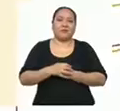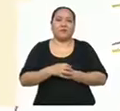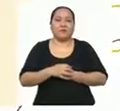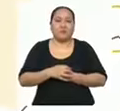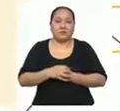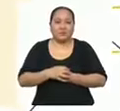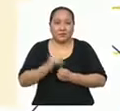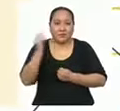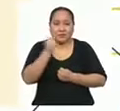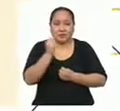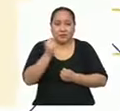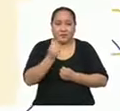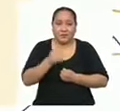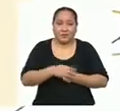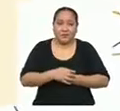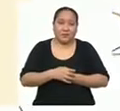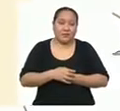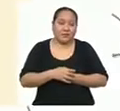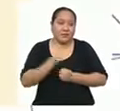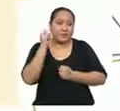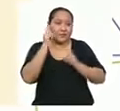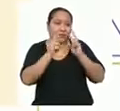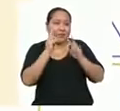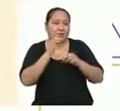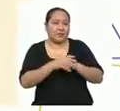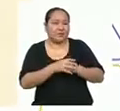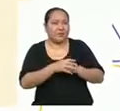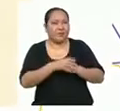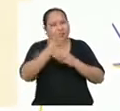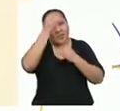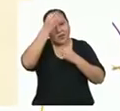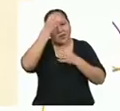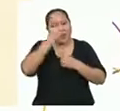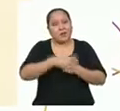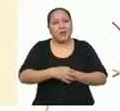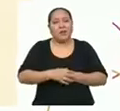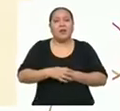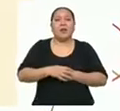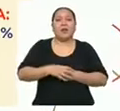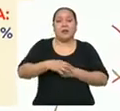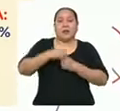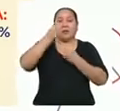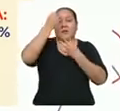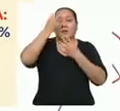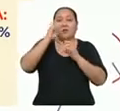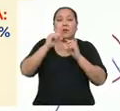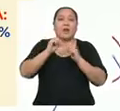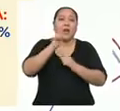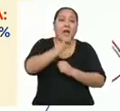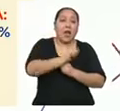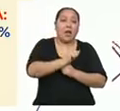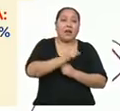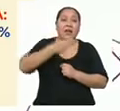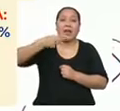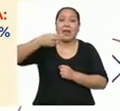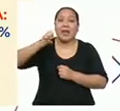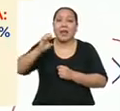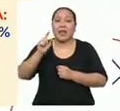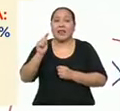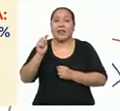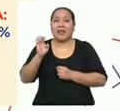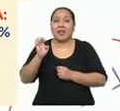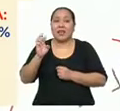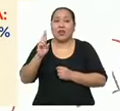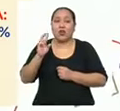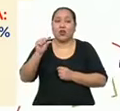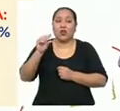En base a este cuadro, podemos concluir que los datos de la sección A son heterogéneos, mientras que los datos de la